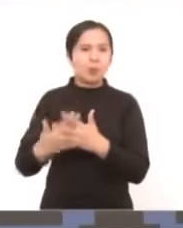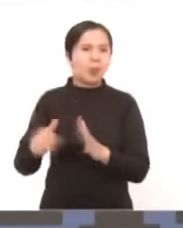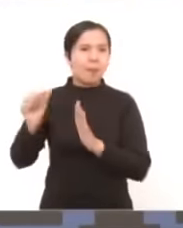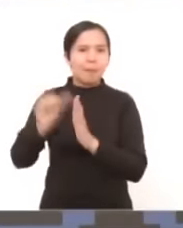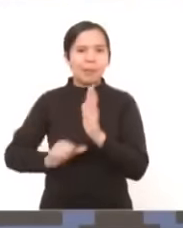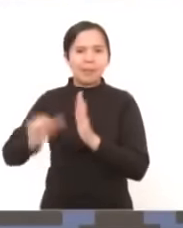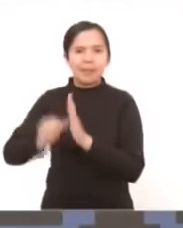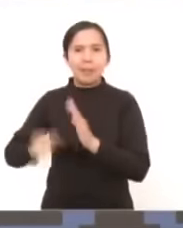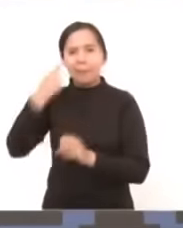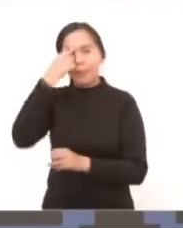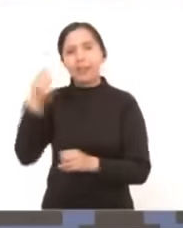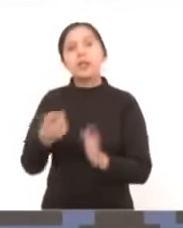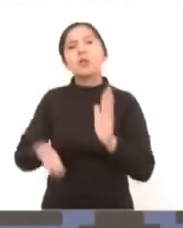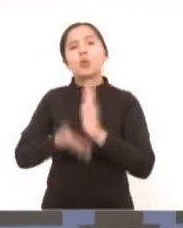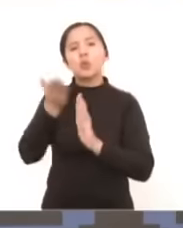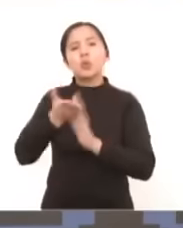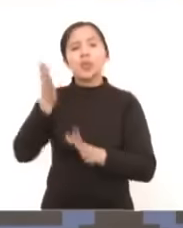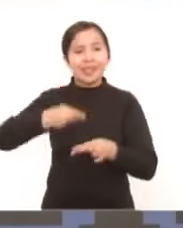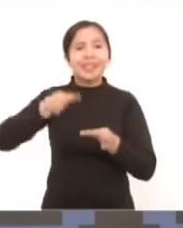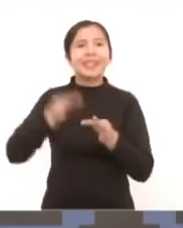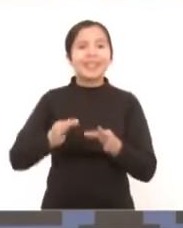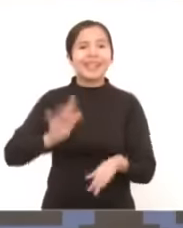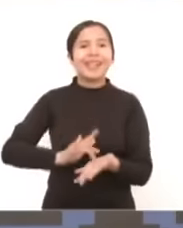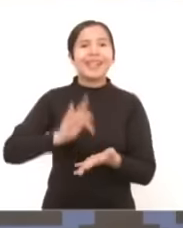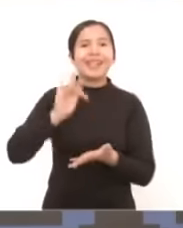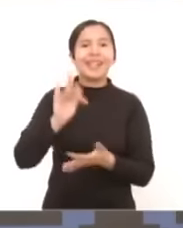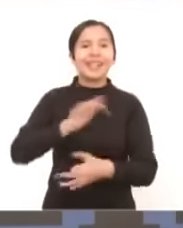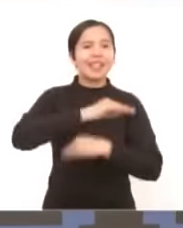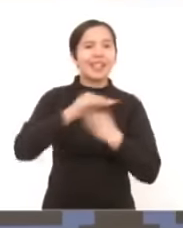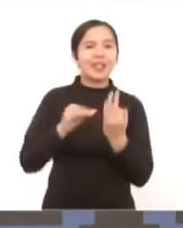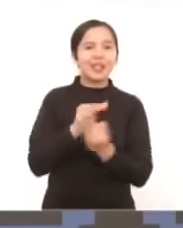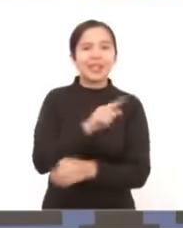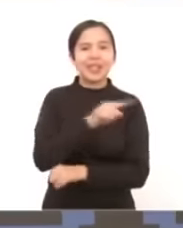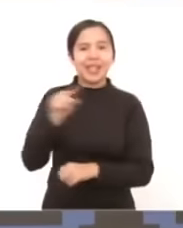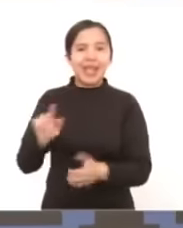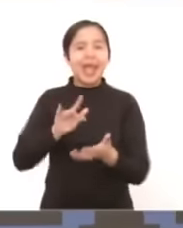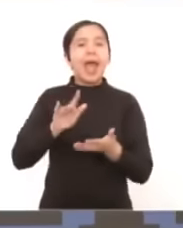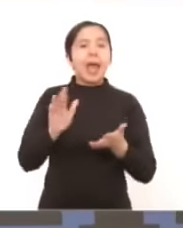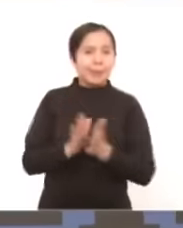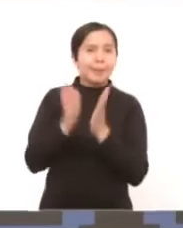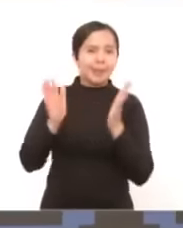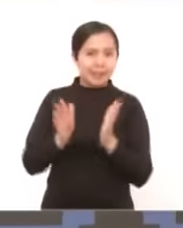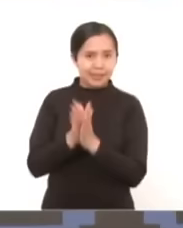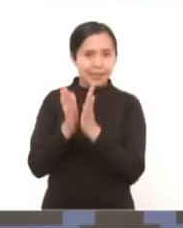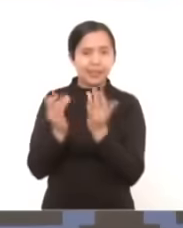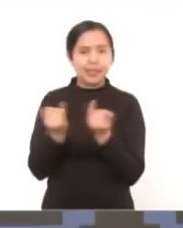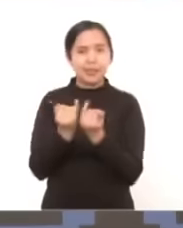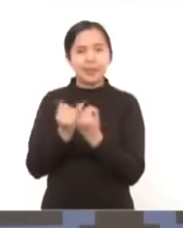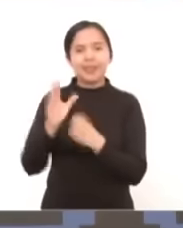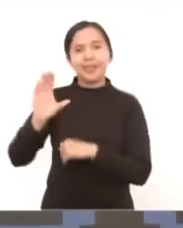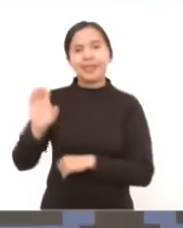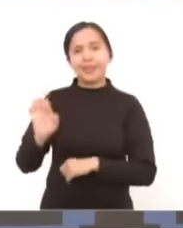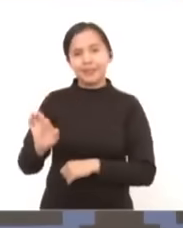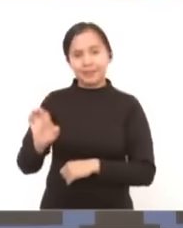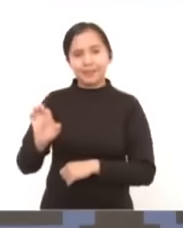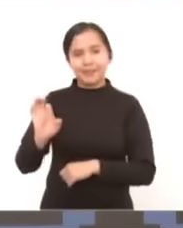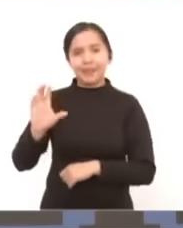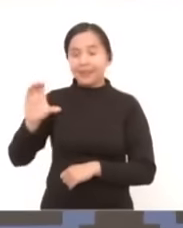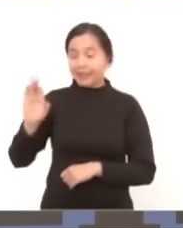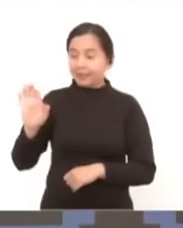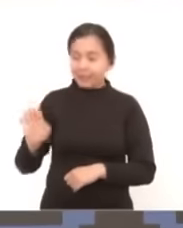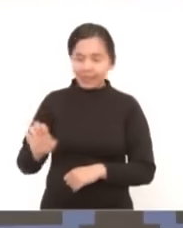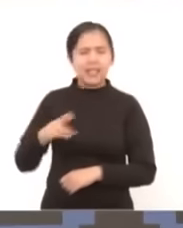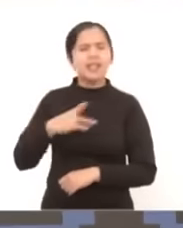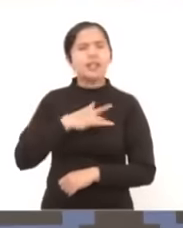para su construcción. Muchas gracias a todos los que han participado en eso, la jefa se siente profundamente